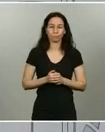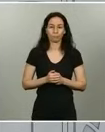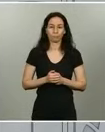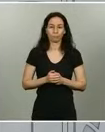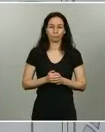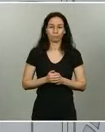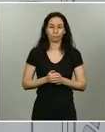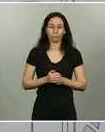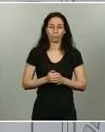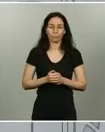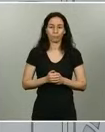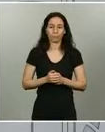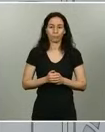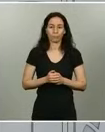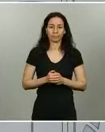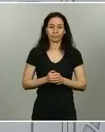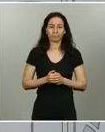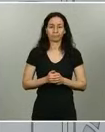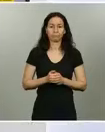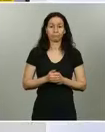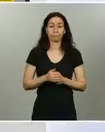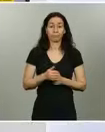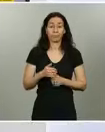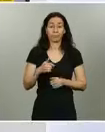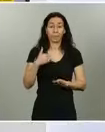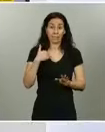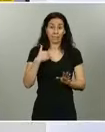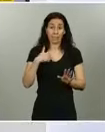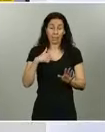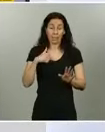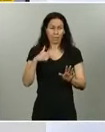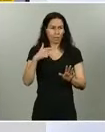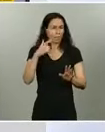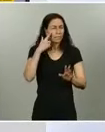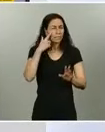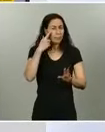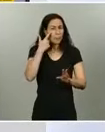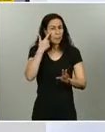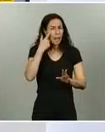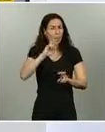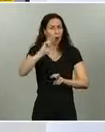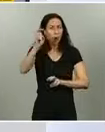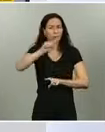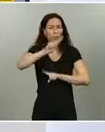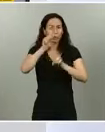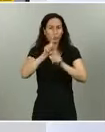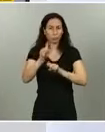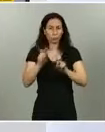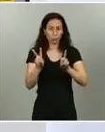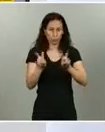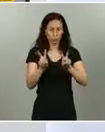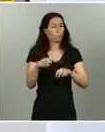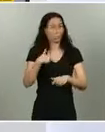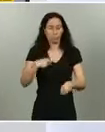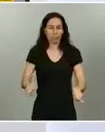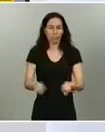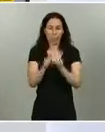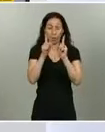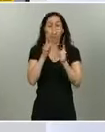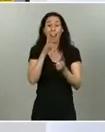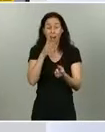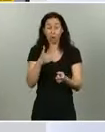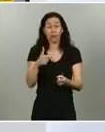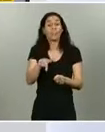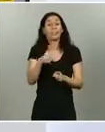La recupero inmediatamente porque ahora mismo estaba habiendo otras preguntas nuevas. Bueno, se la formulo enseguida. ¿Cuáles son los asuntos que con más afán